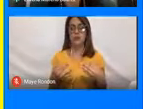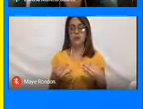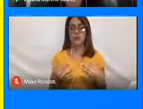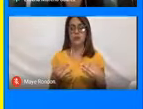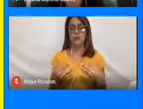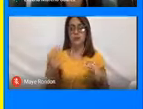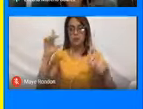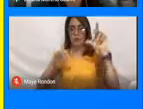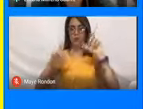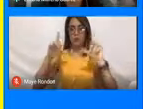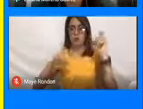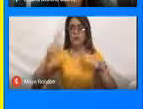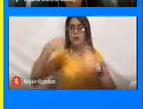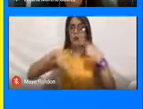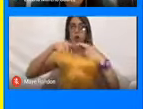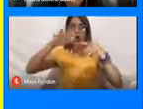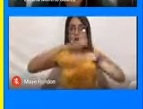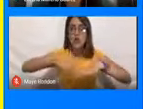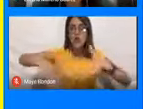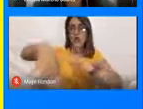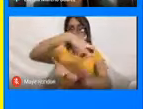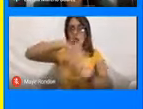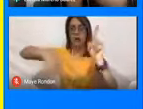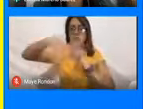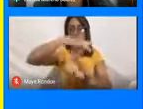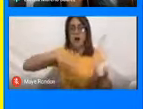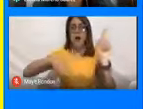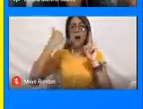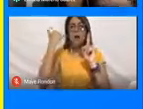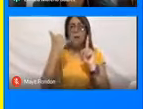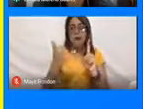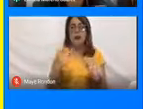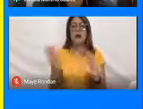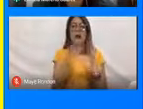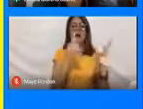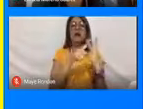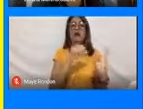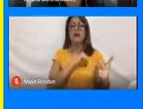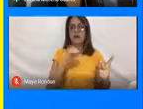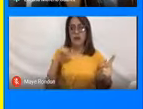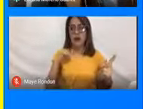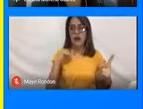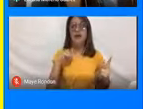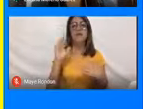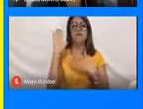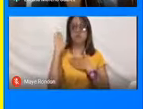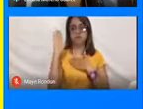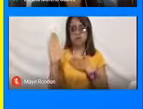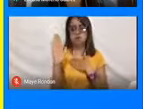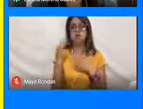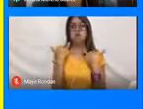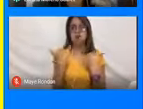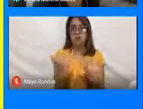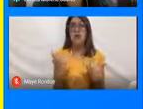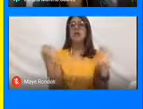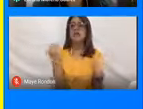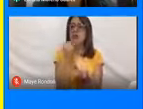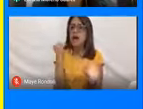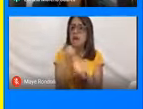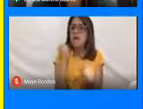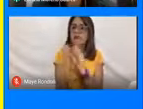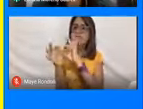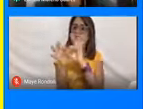contexto como tal. Un sector privado comprometido con trabajar